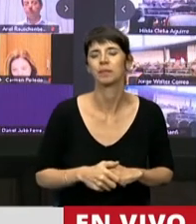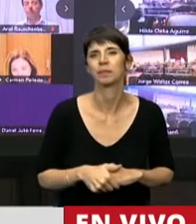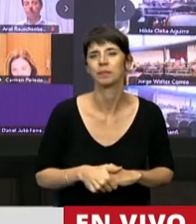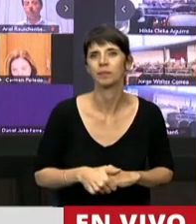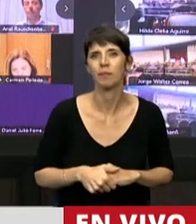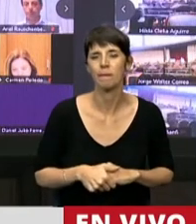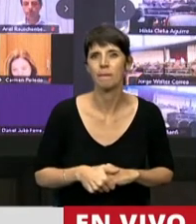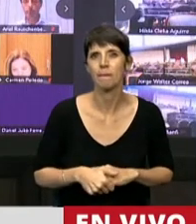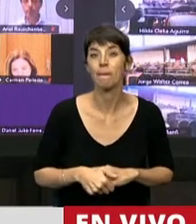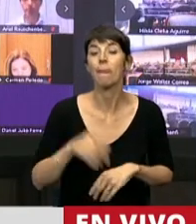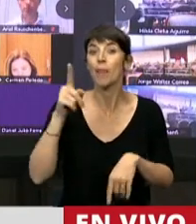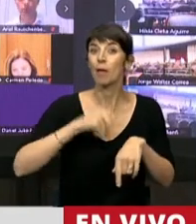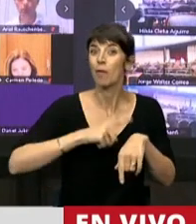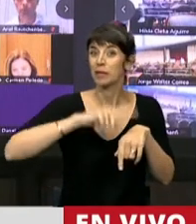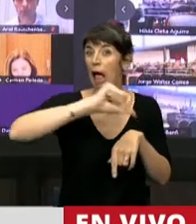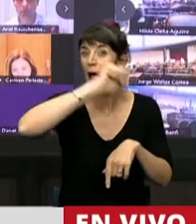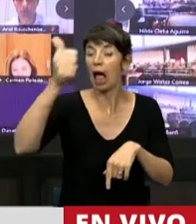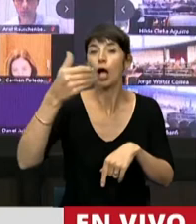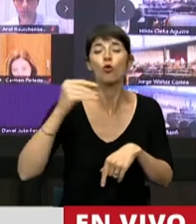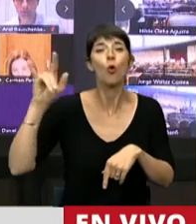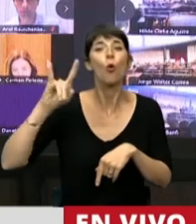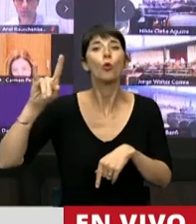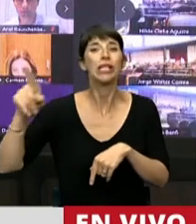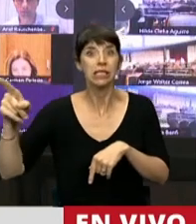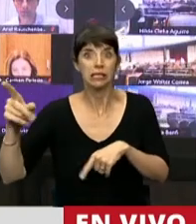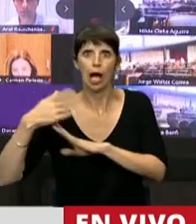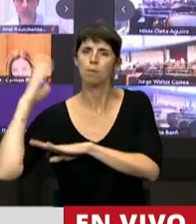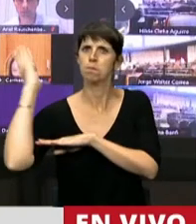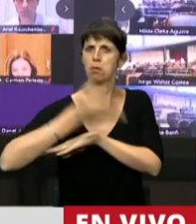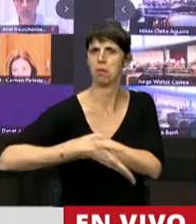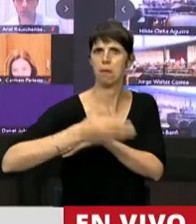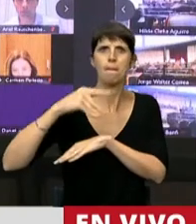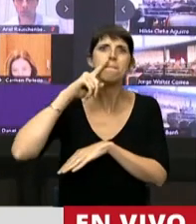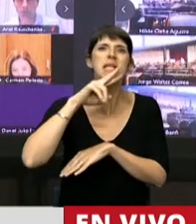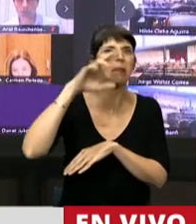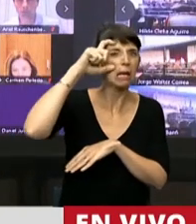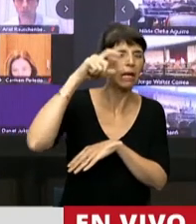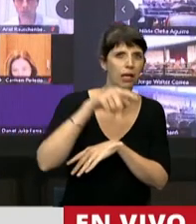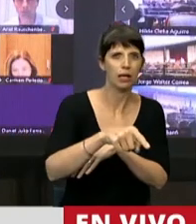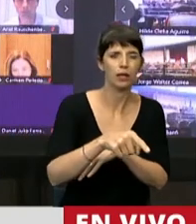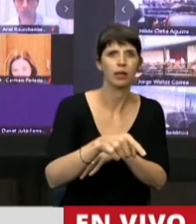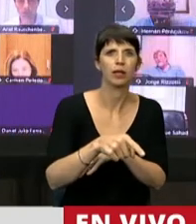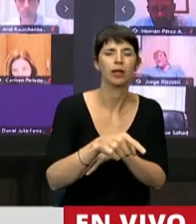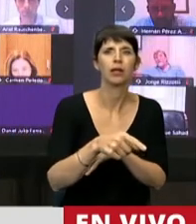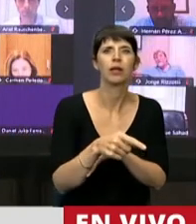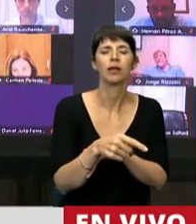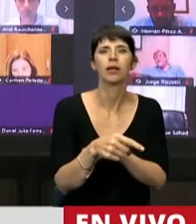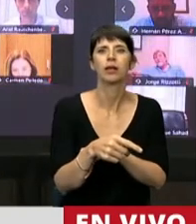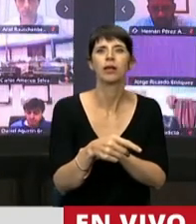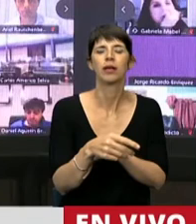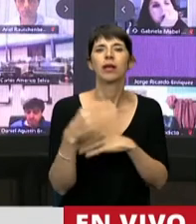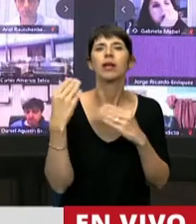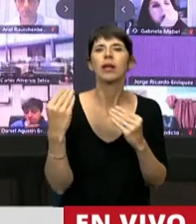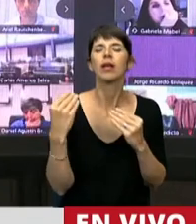de esa victoria donde Urquiza vencía sobre Mitre pero que al otro día se consolidaba y se